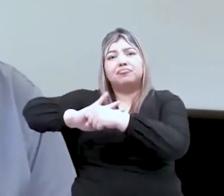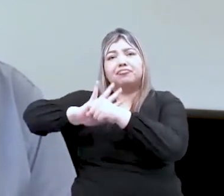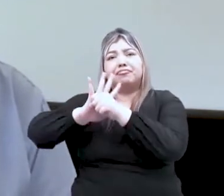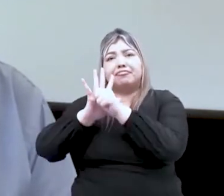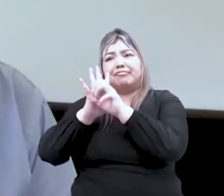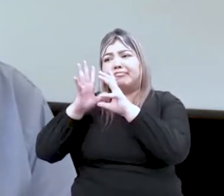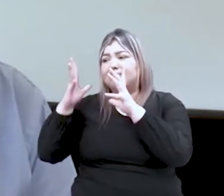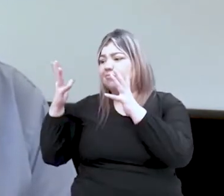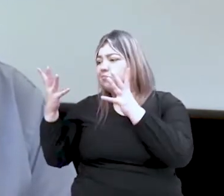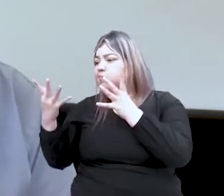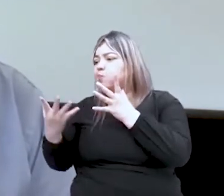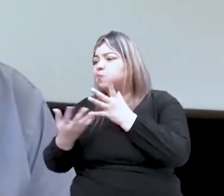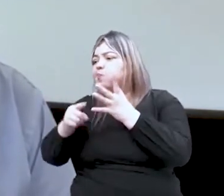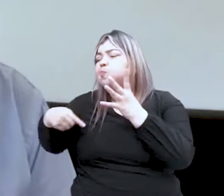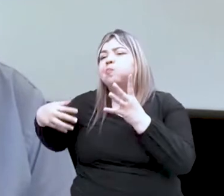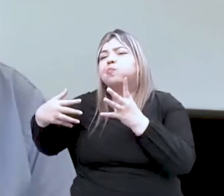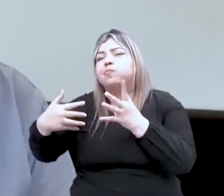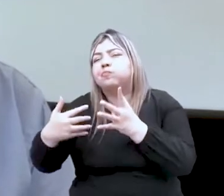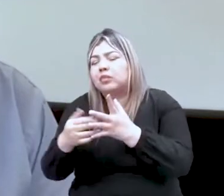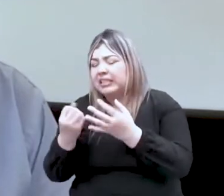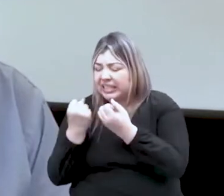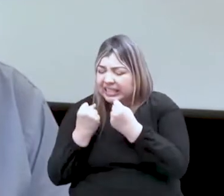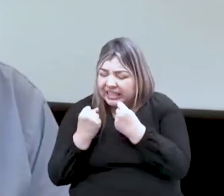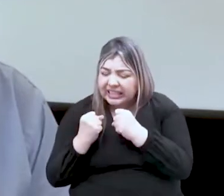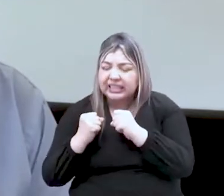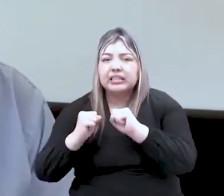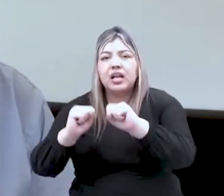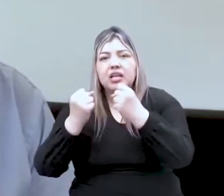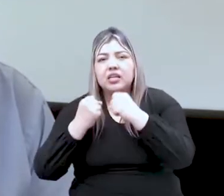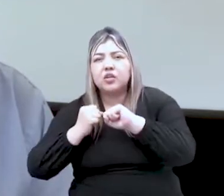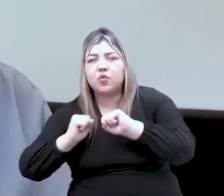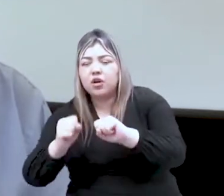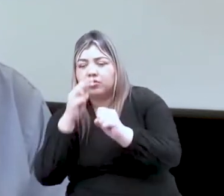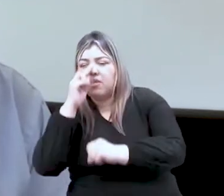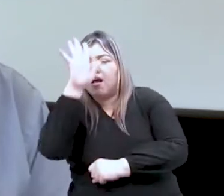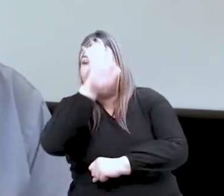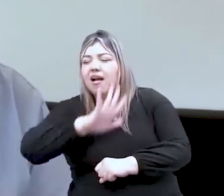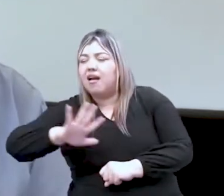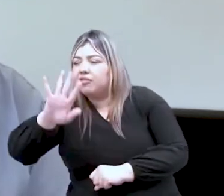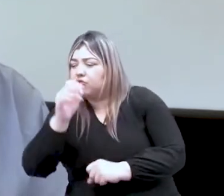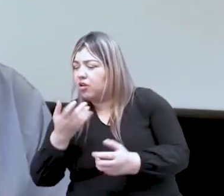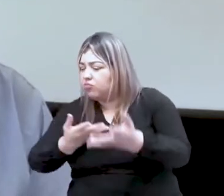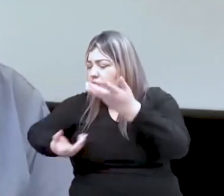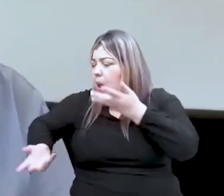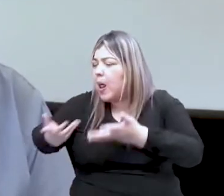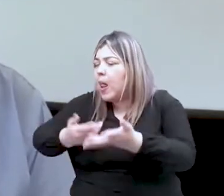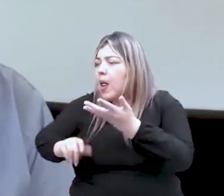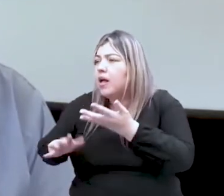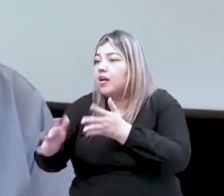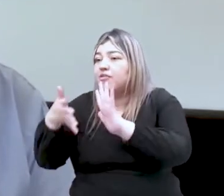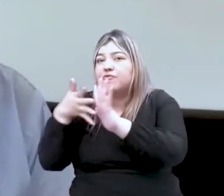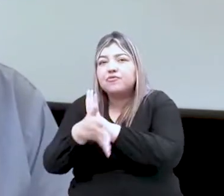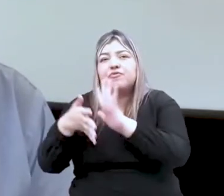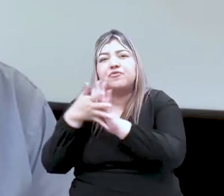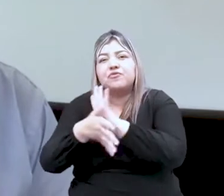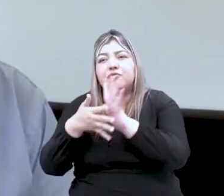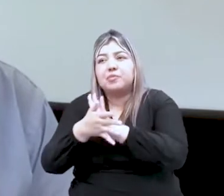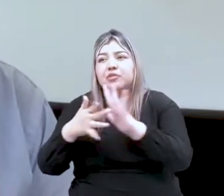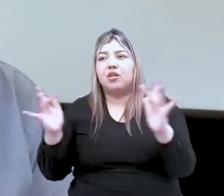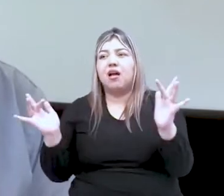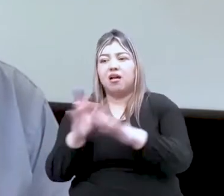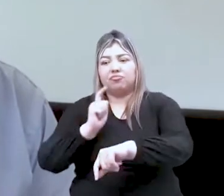interinstitucional de datos y los esfuerzos que se han hecho a nivel nacional para procesar la información que teníamos en tiempo real